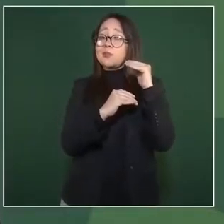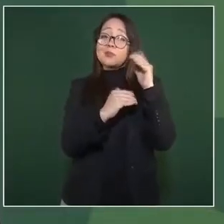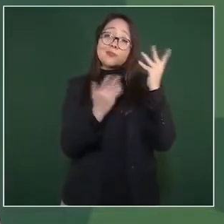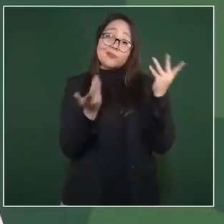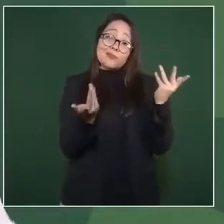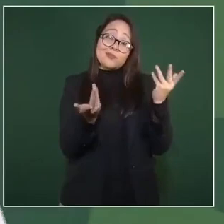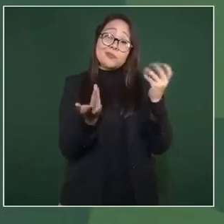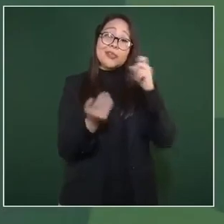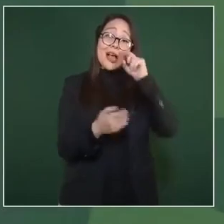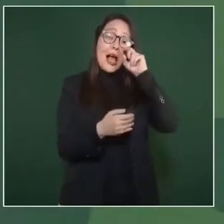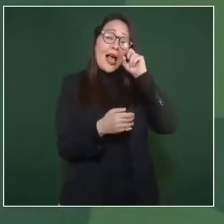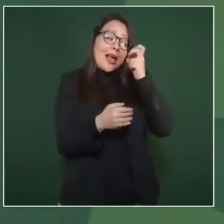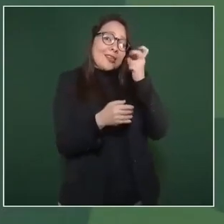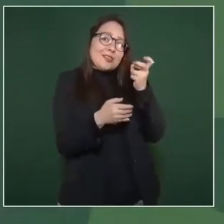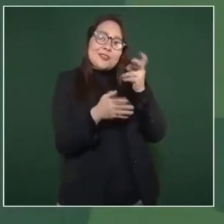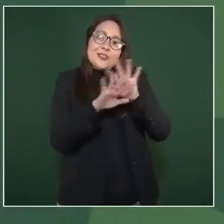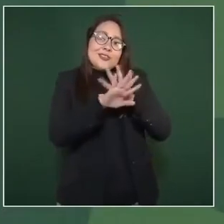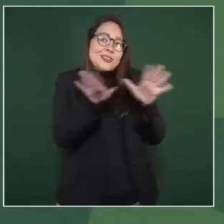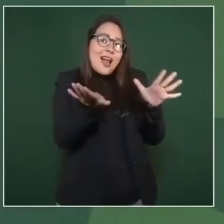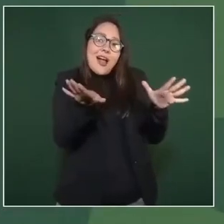Y eso ya cambió.